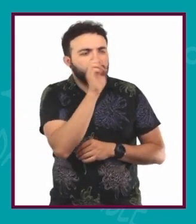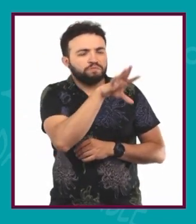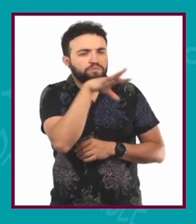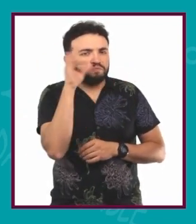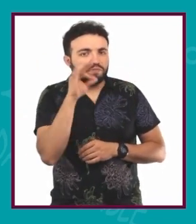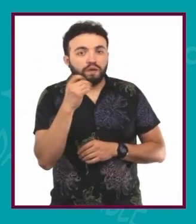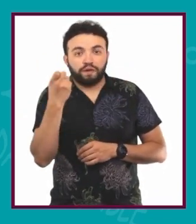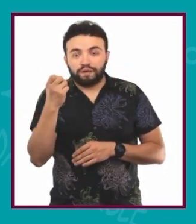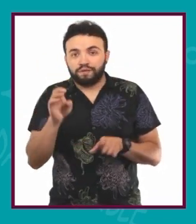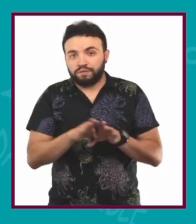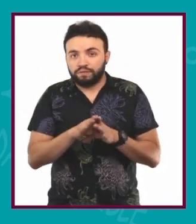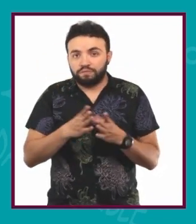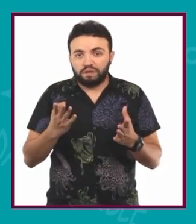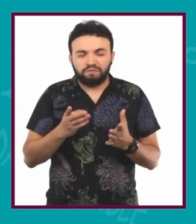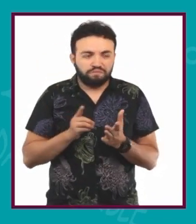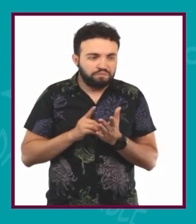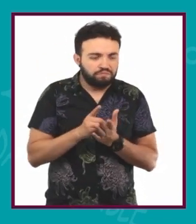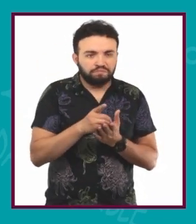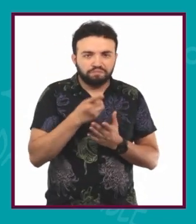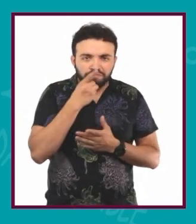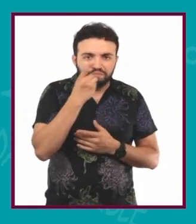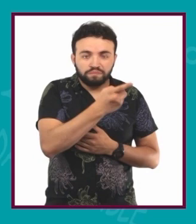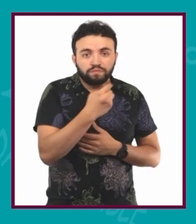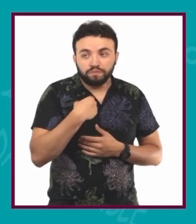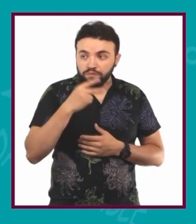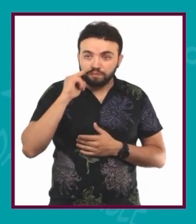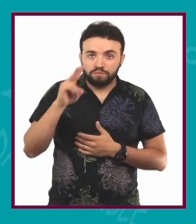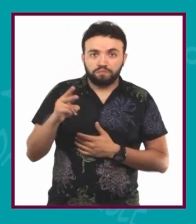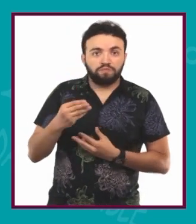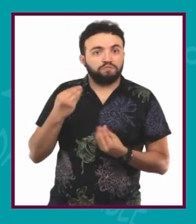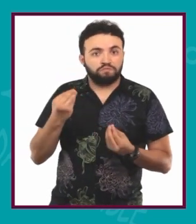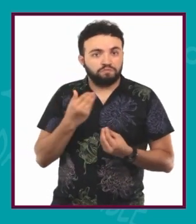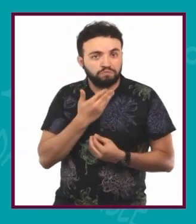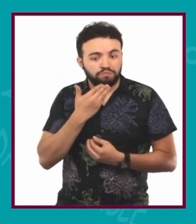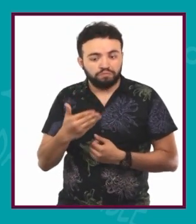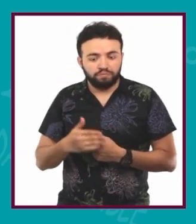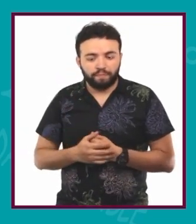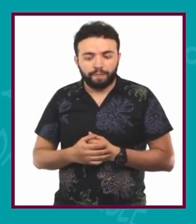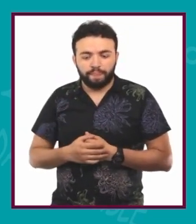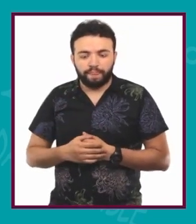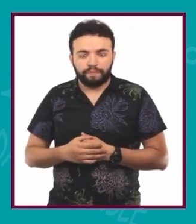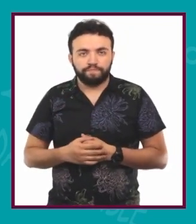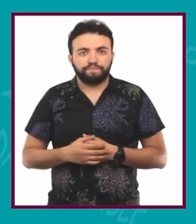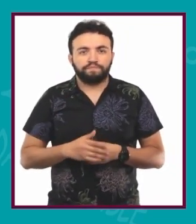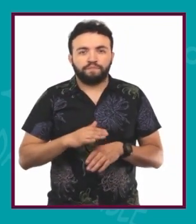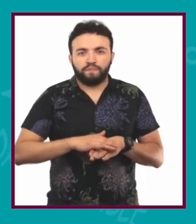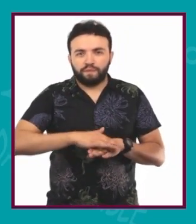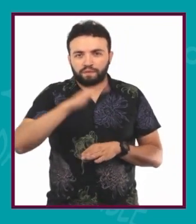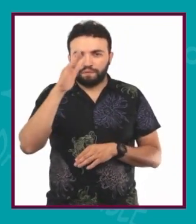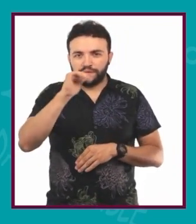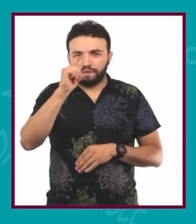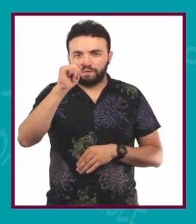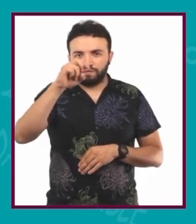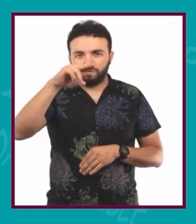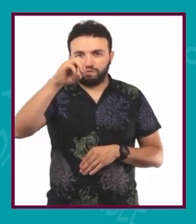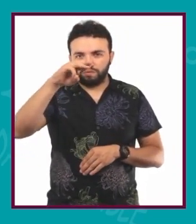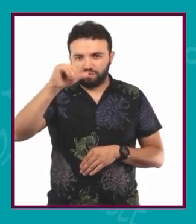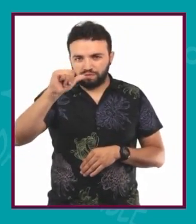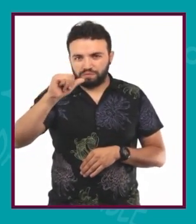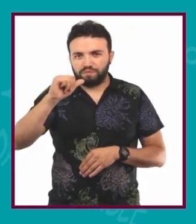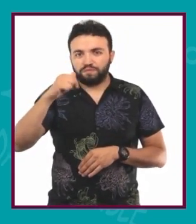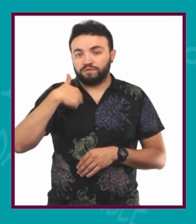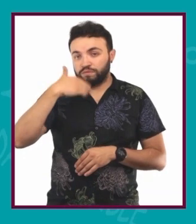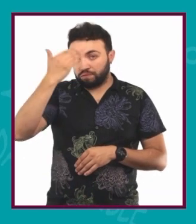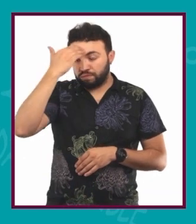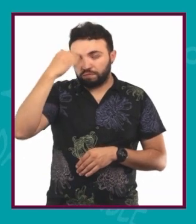sus decisiones. Y realmente, por lo que yo he visto, ha tenido muy buenos resultados. La persona más autónoma que conozco sería mi padre.